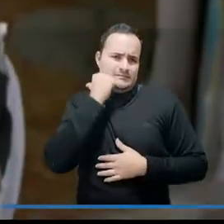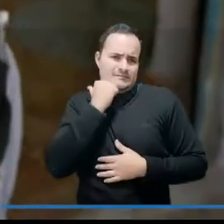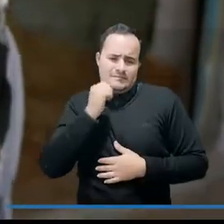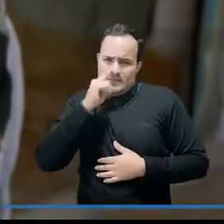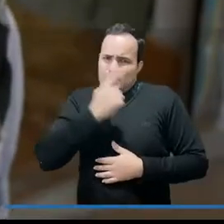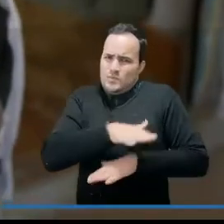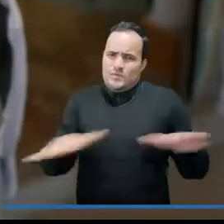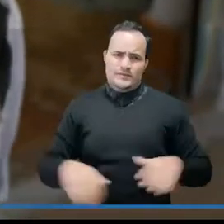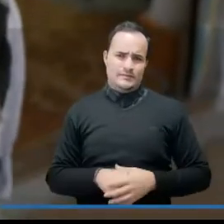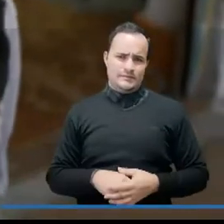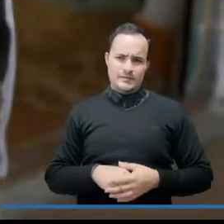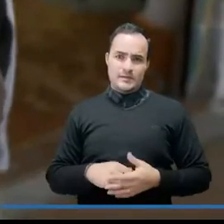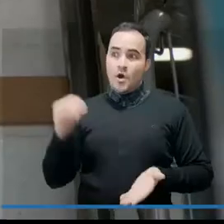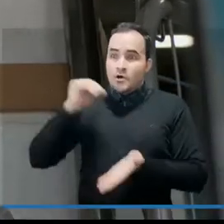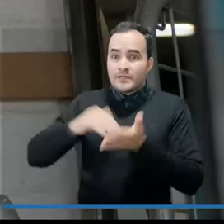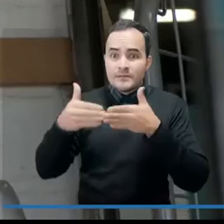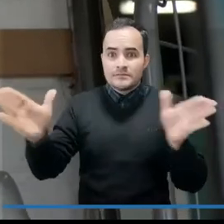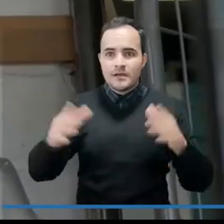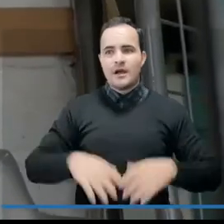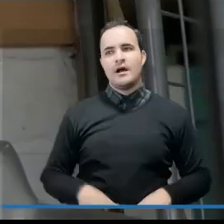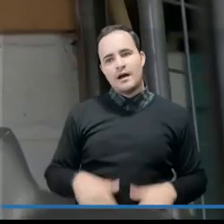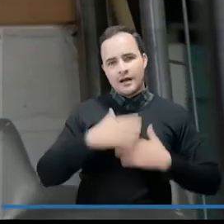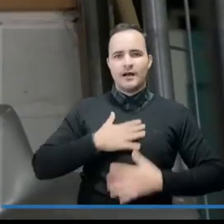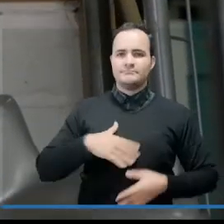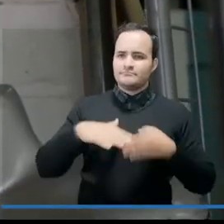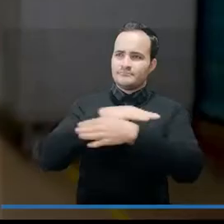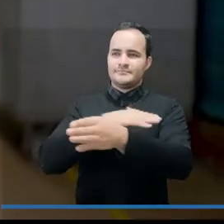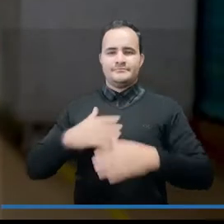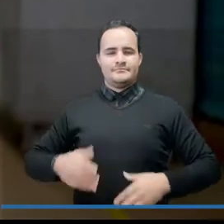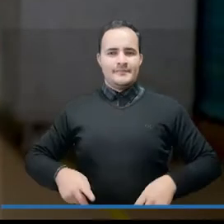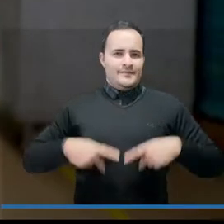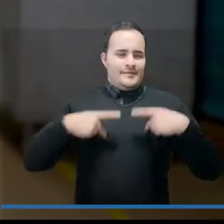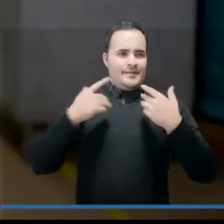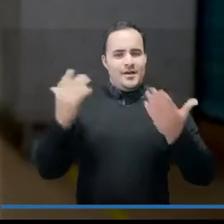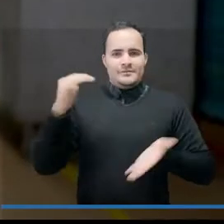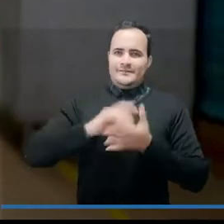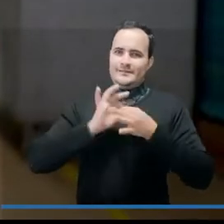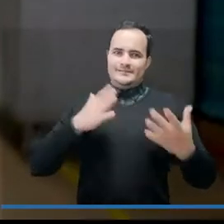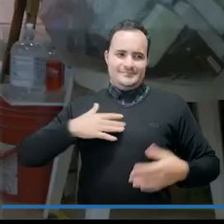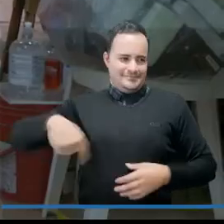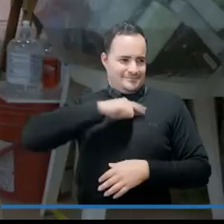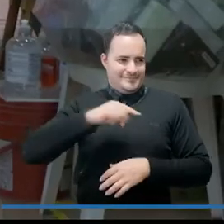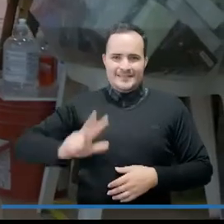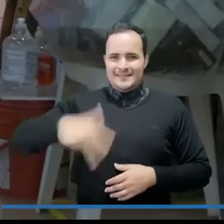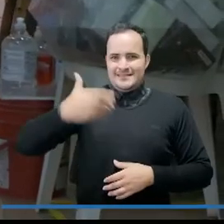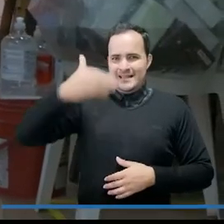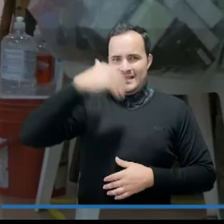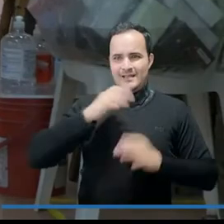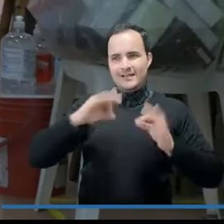tristes y aburridos. Y llegar al centro comercial de nuevo es como tener una nueva vida para nosotros de la tercera edad.